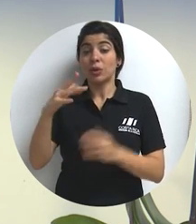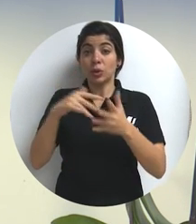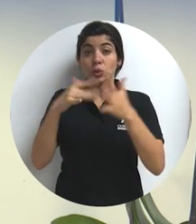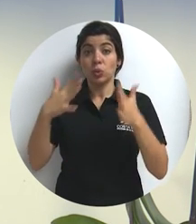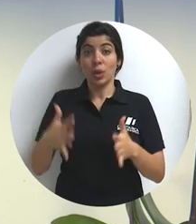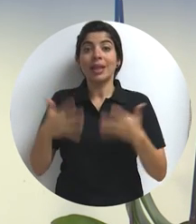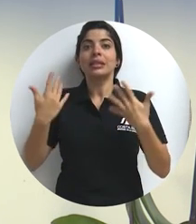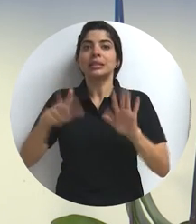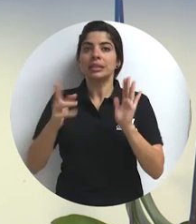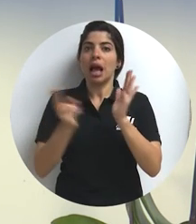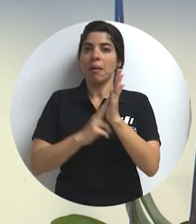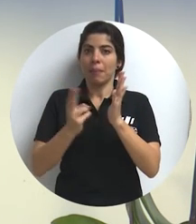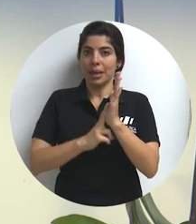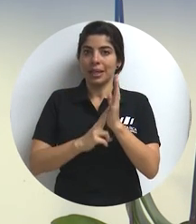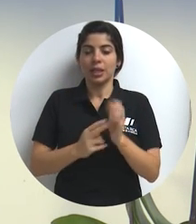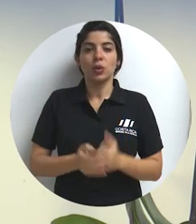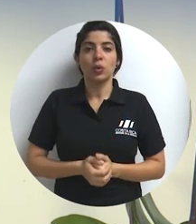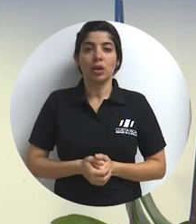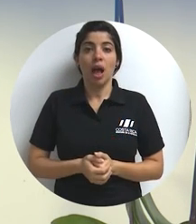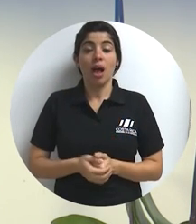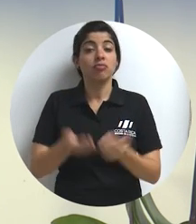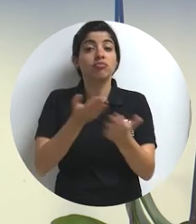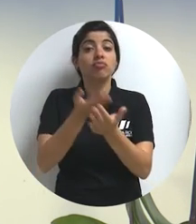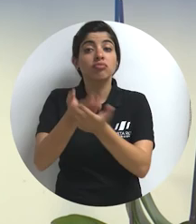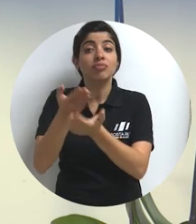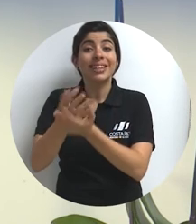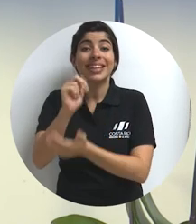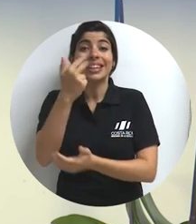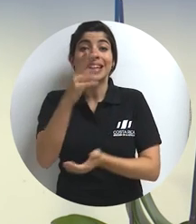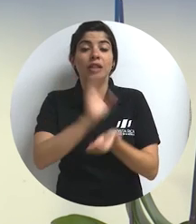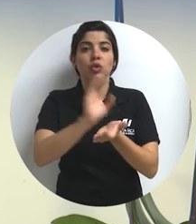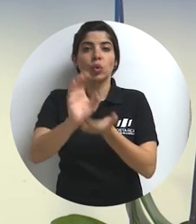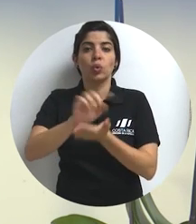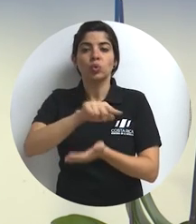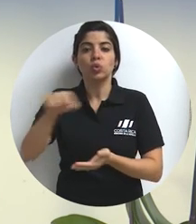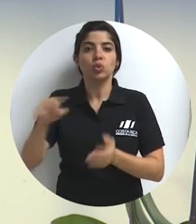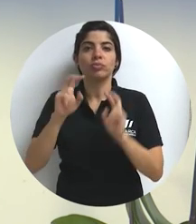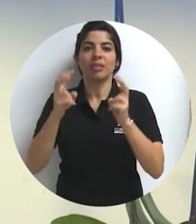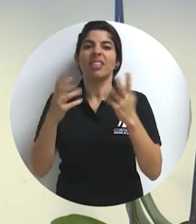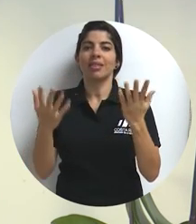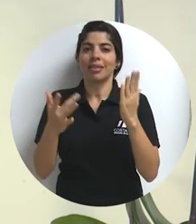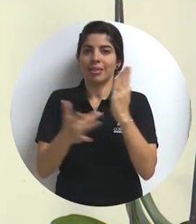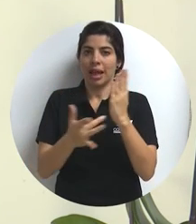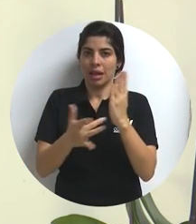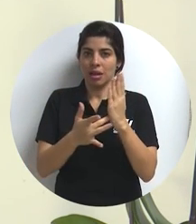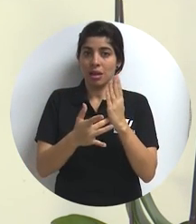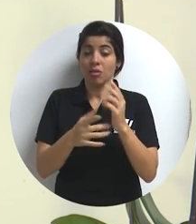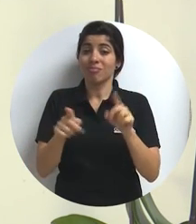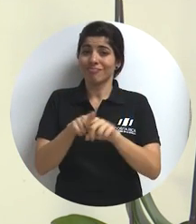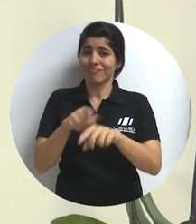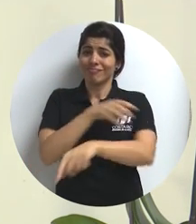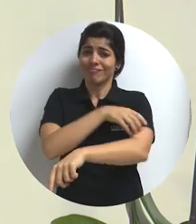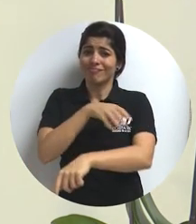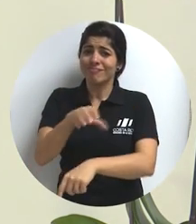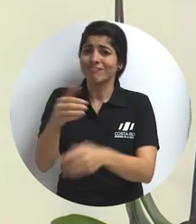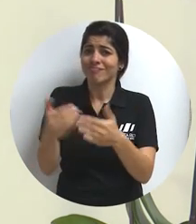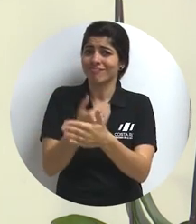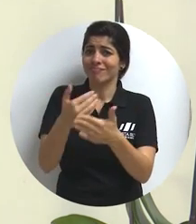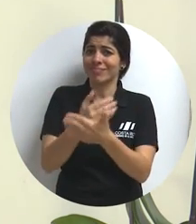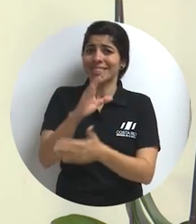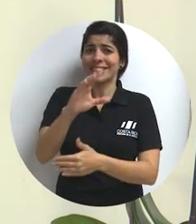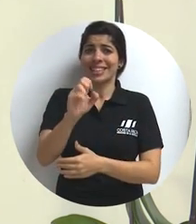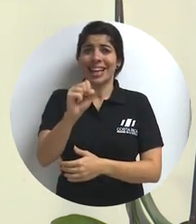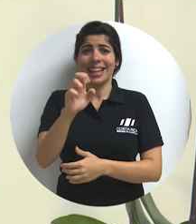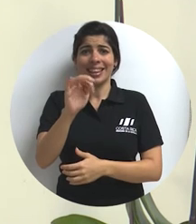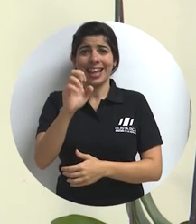estudiantes matriculados. Oferta en 13 cursos técnicos. Estamos fortaleciendo la modernización